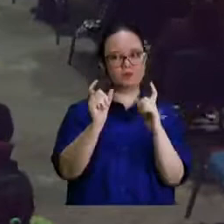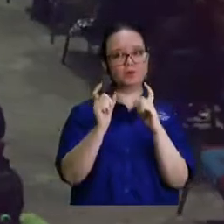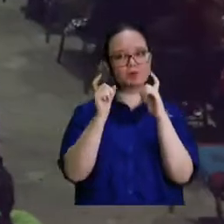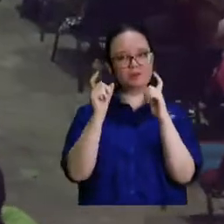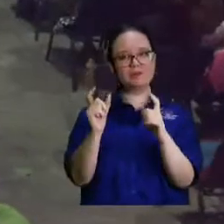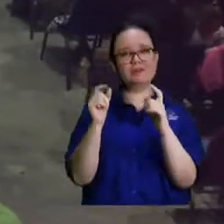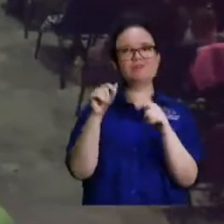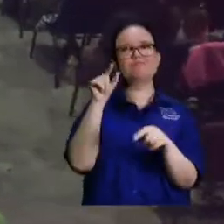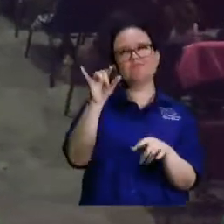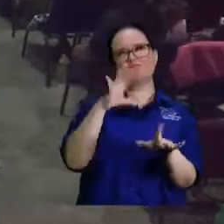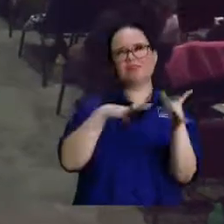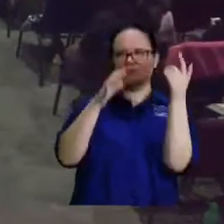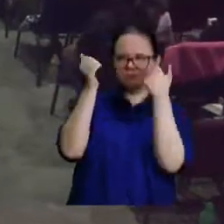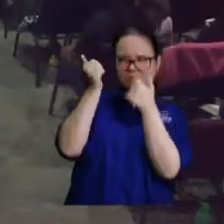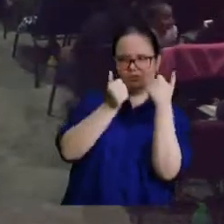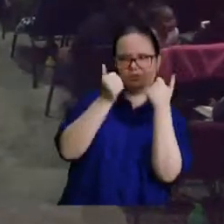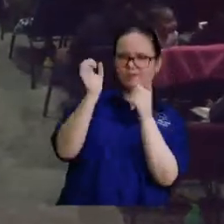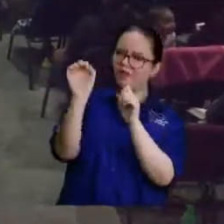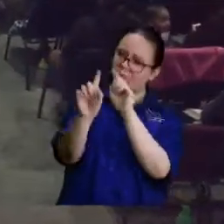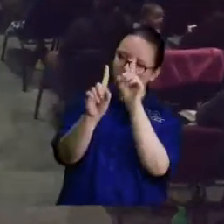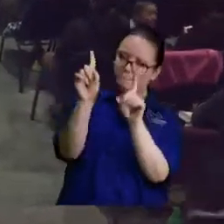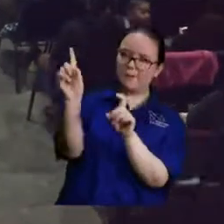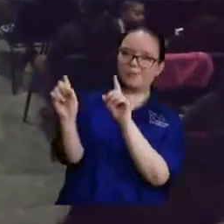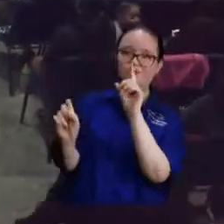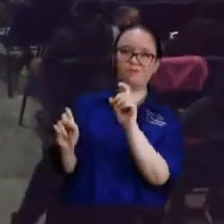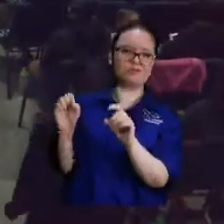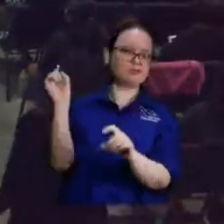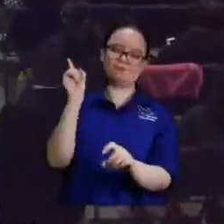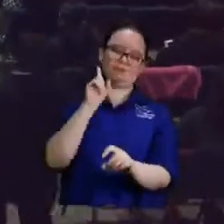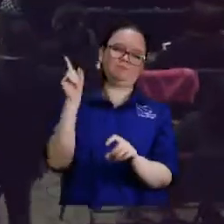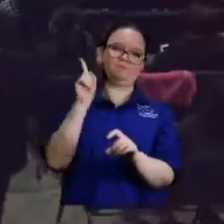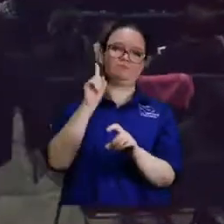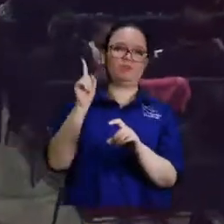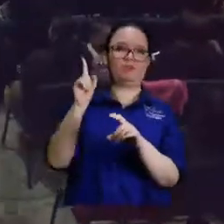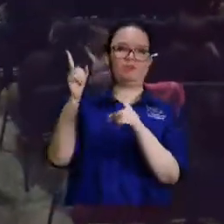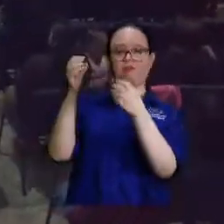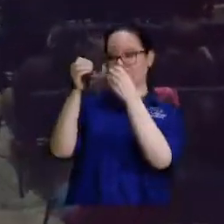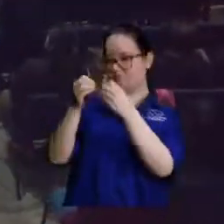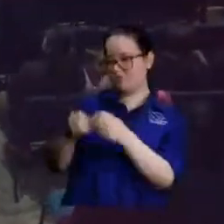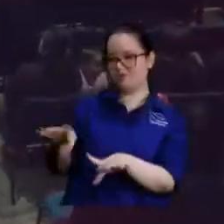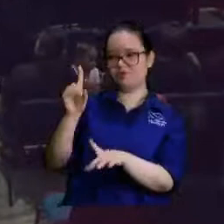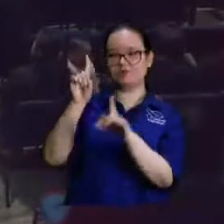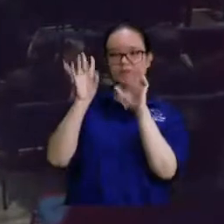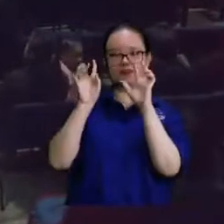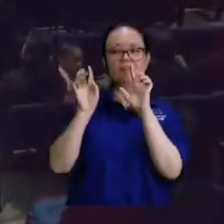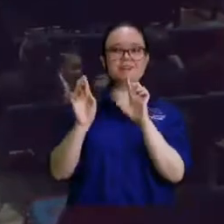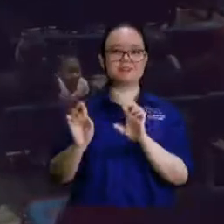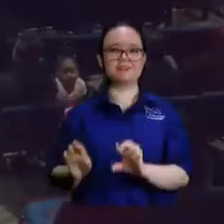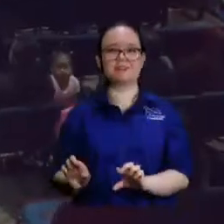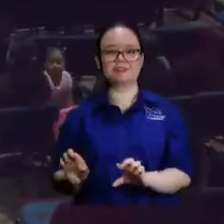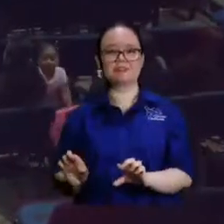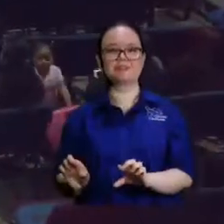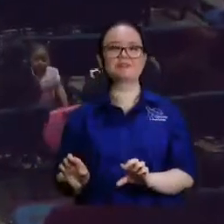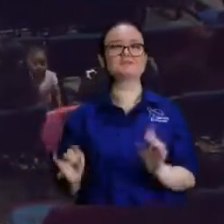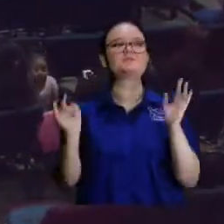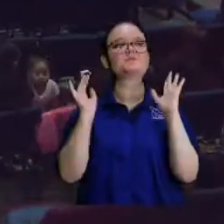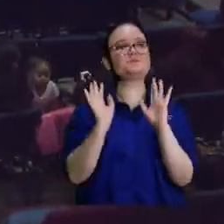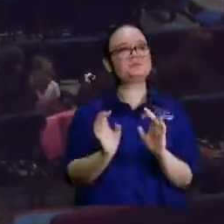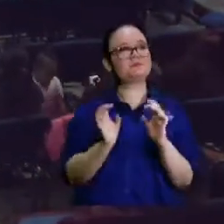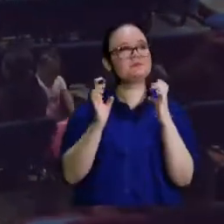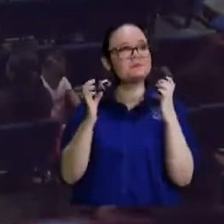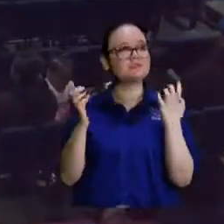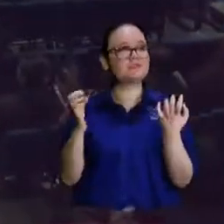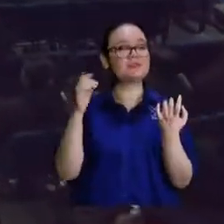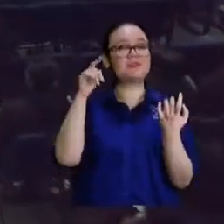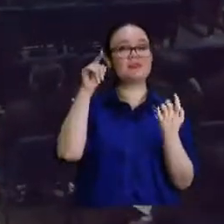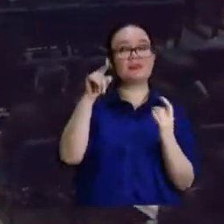tiene dudas no no se trata de eso se trata de explicarle pero ya que él lo asuma como